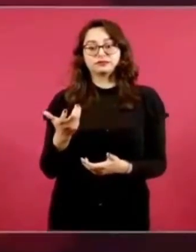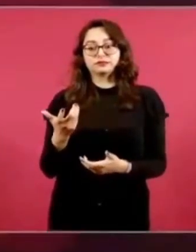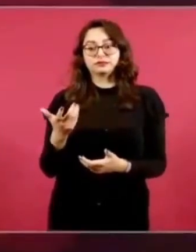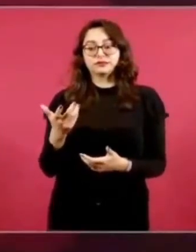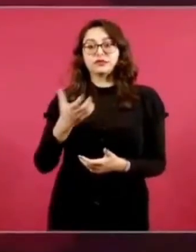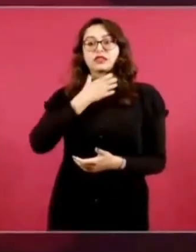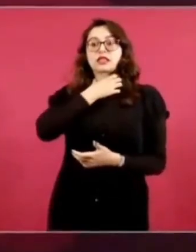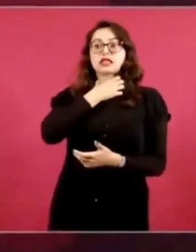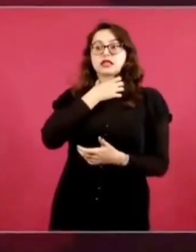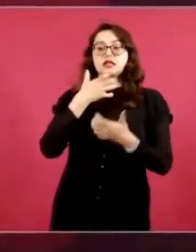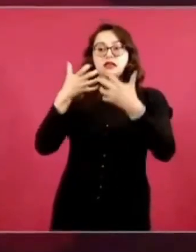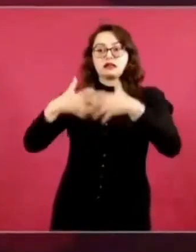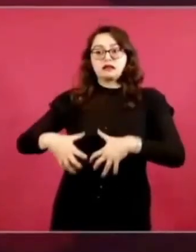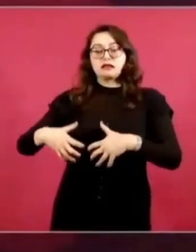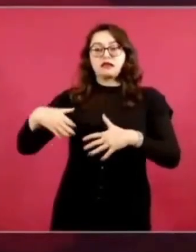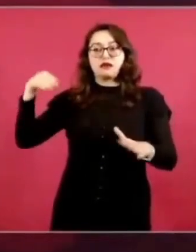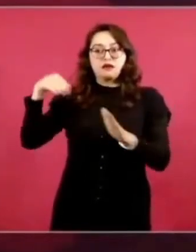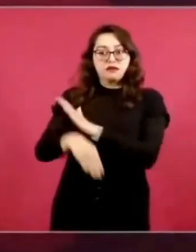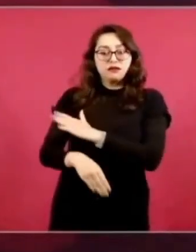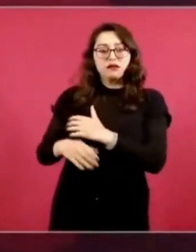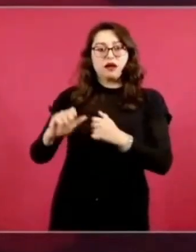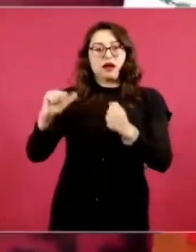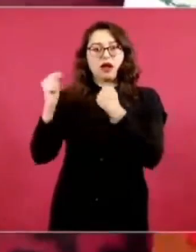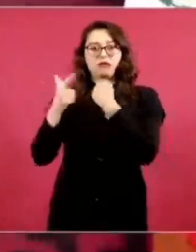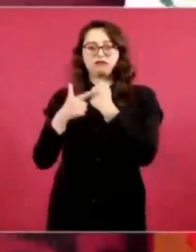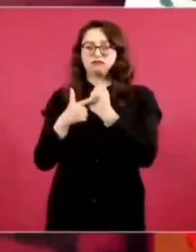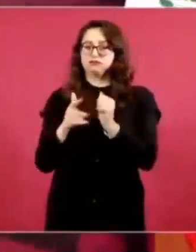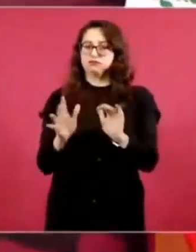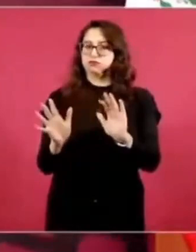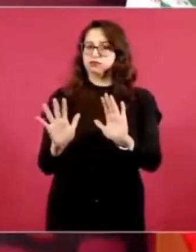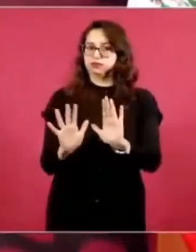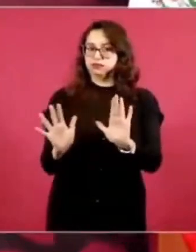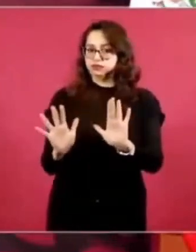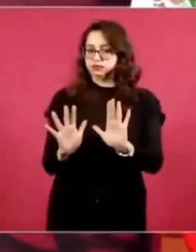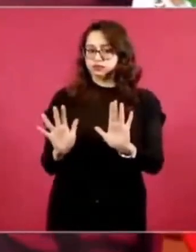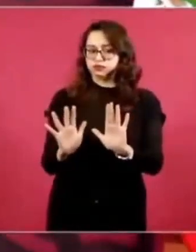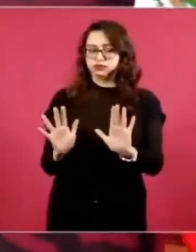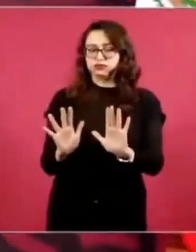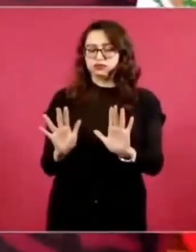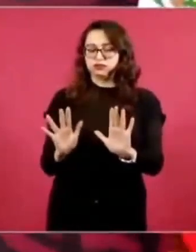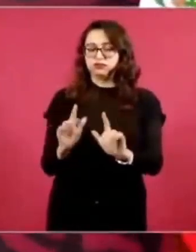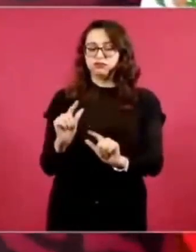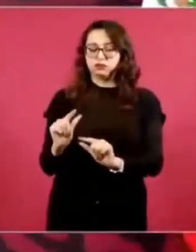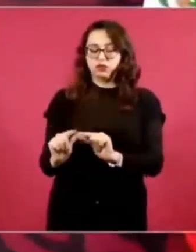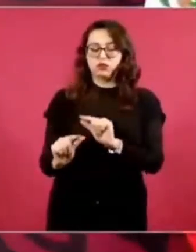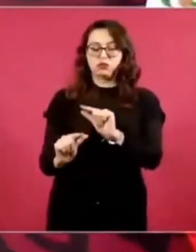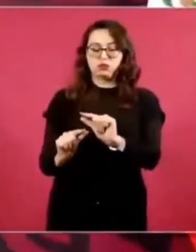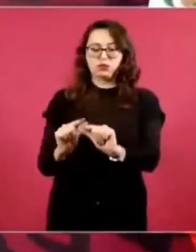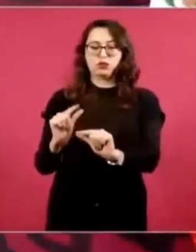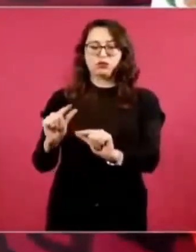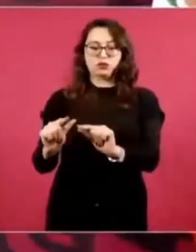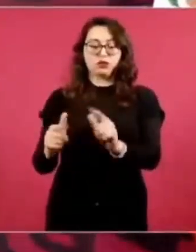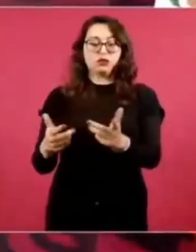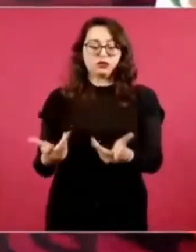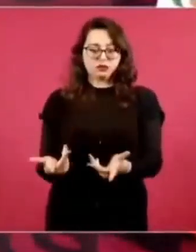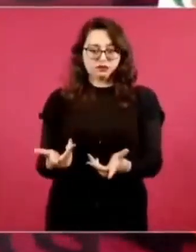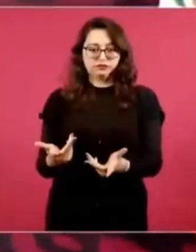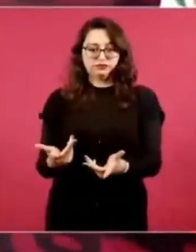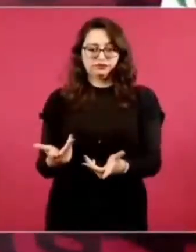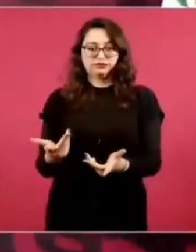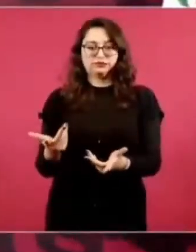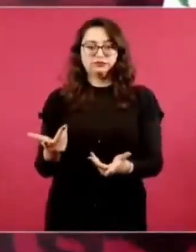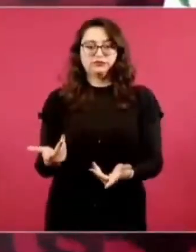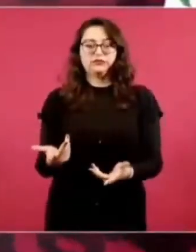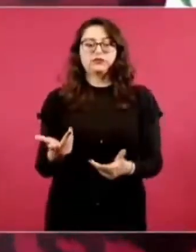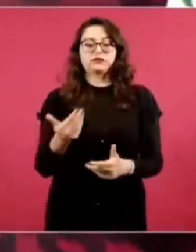que los vehículos, las camionetas de valores no lleven el